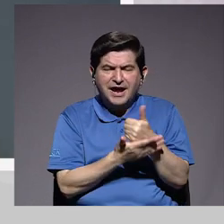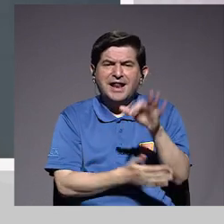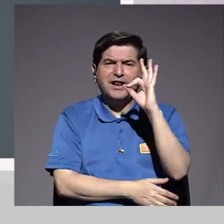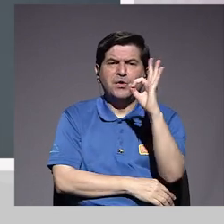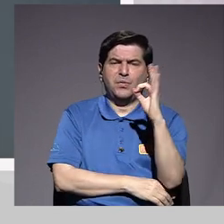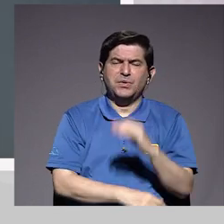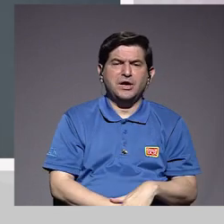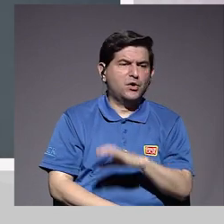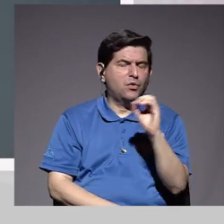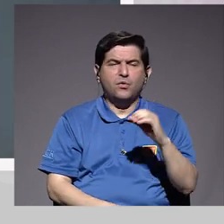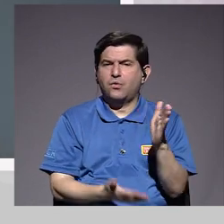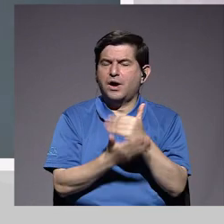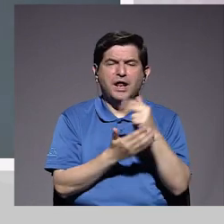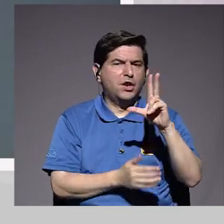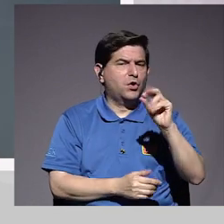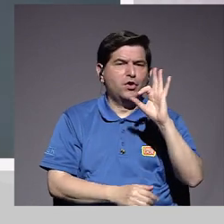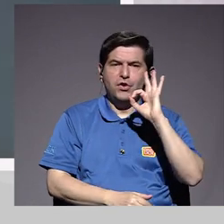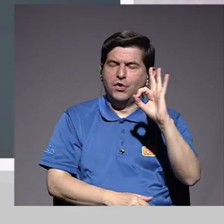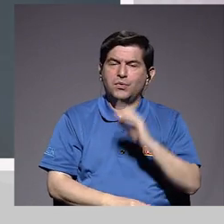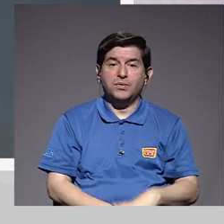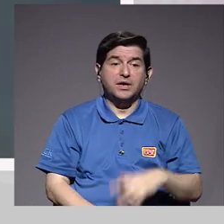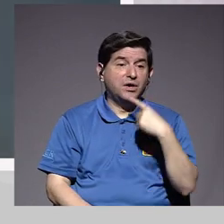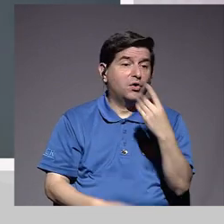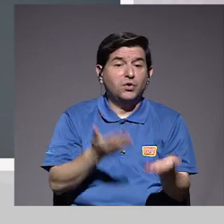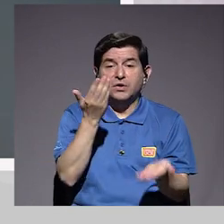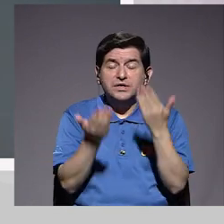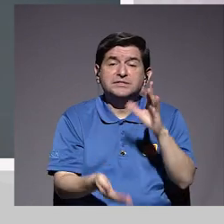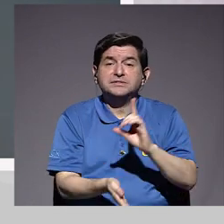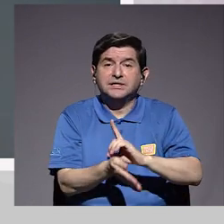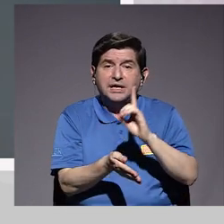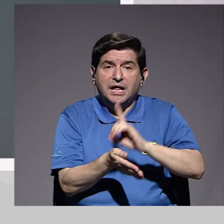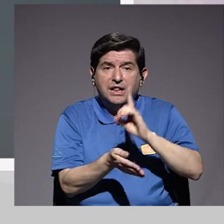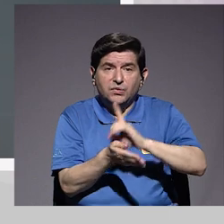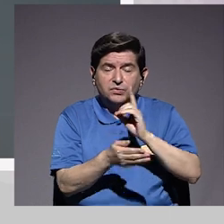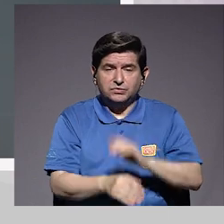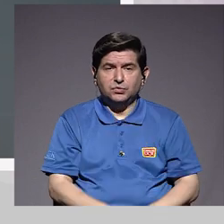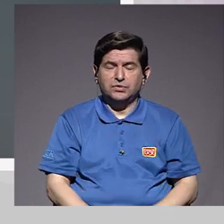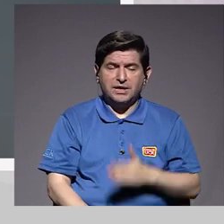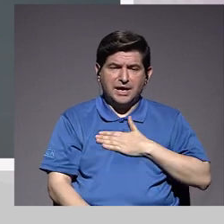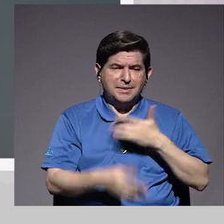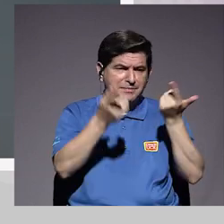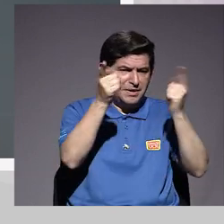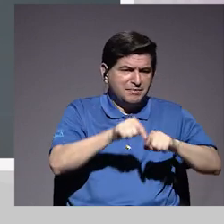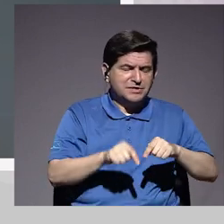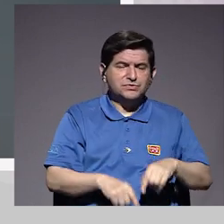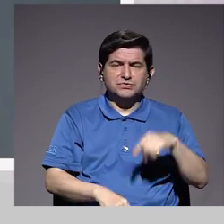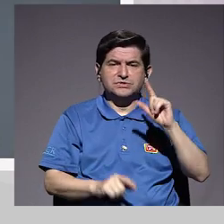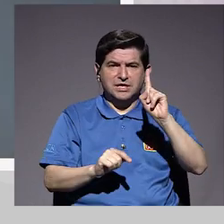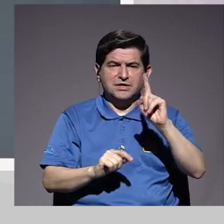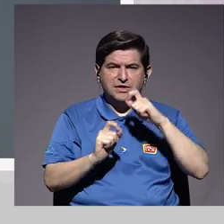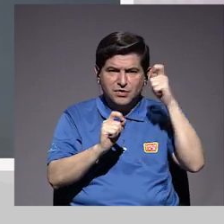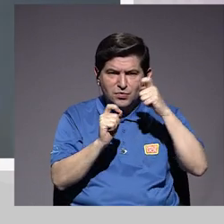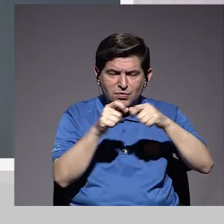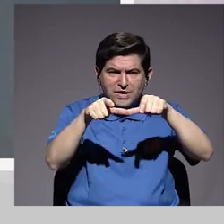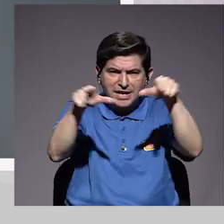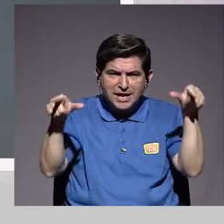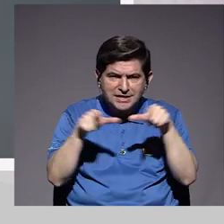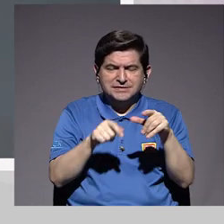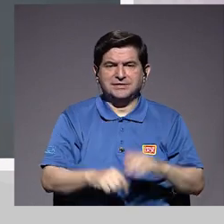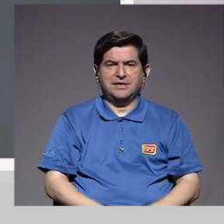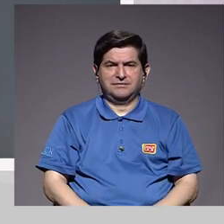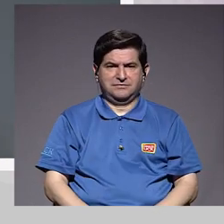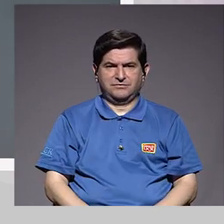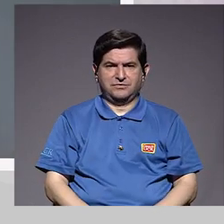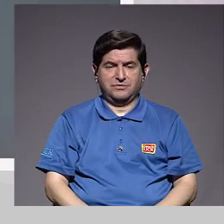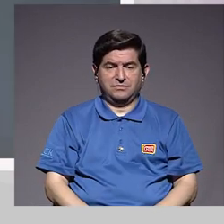algo que está bien o algo que no está bien. O poder decirle, digamos, al médico, me pasa esto en este lugar y es así porque